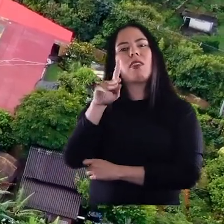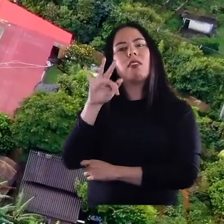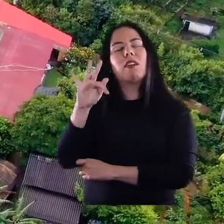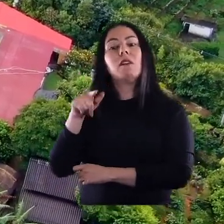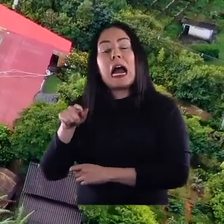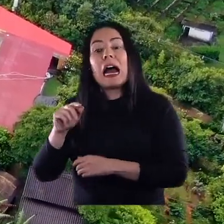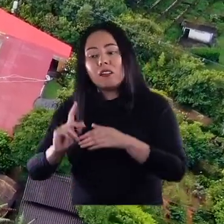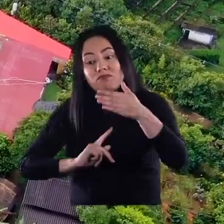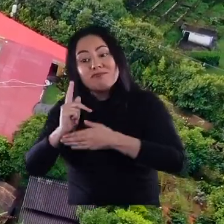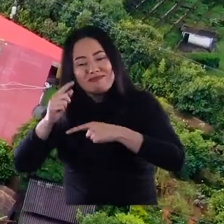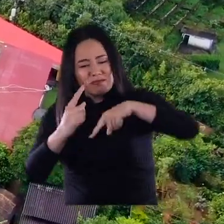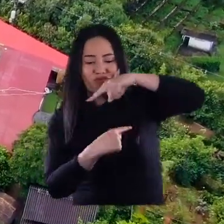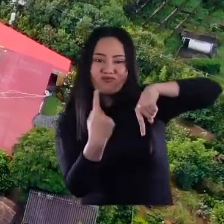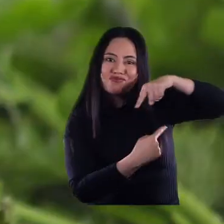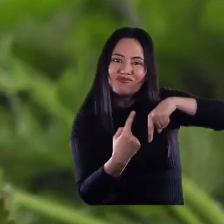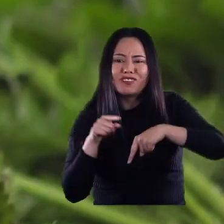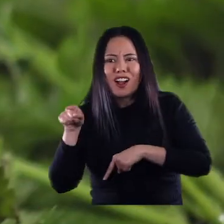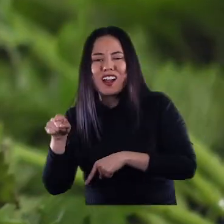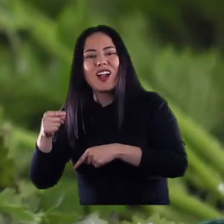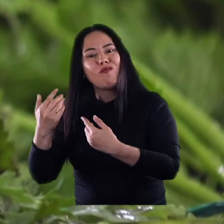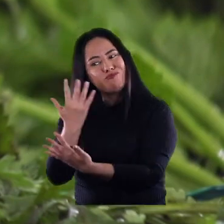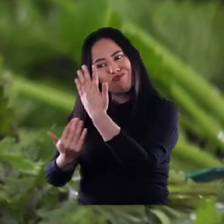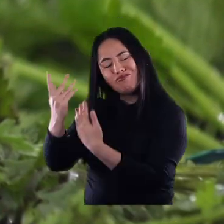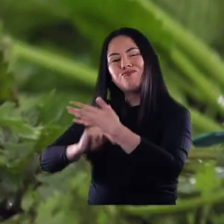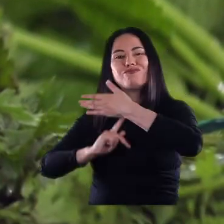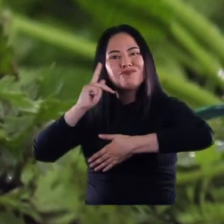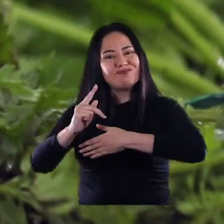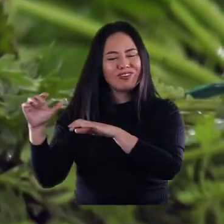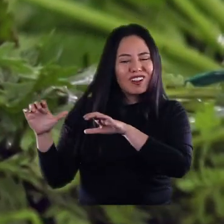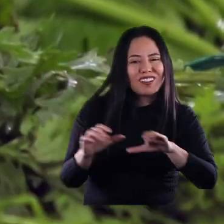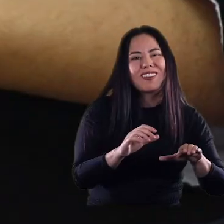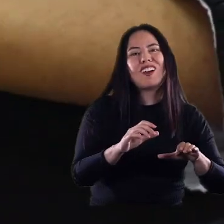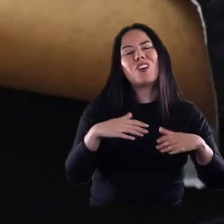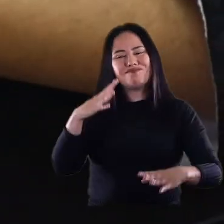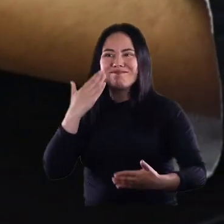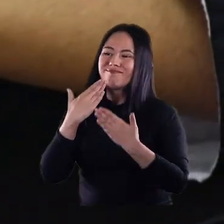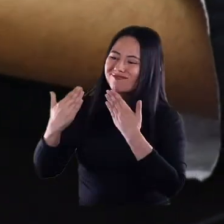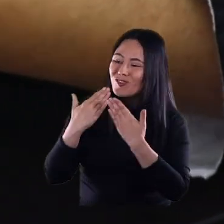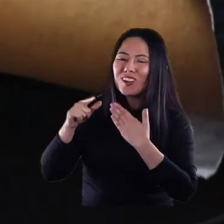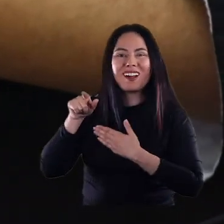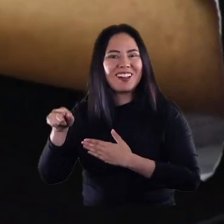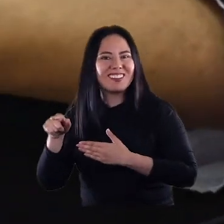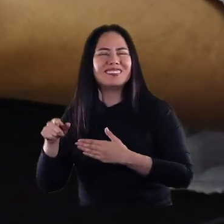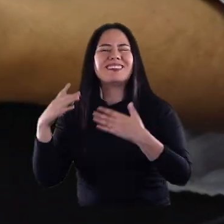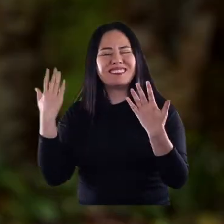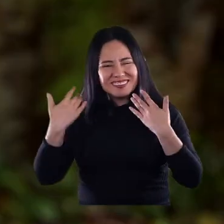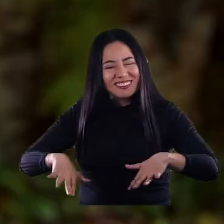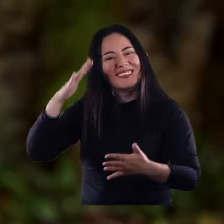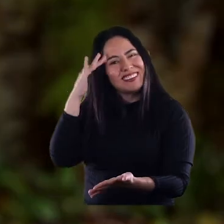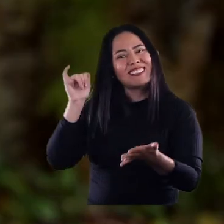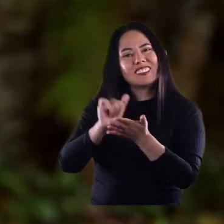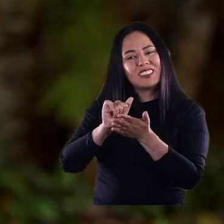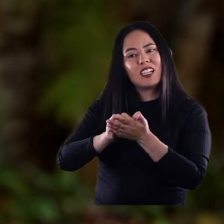El proyecto de turismo de la Rosa Zárate y poder tener hoy el proyecto de gastronomía es un acto de fe, un acto de confianza y un acto de creer que